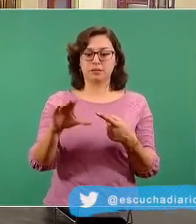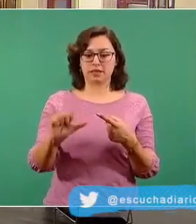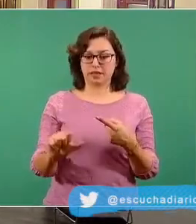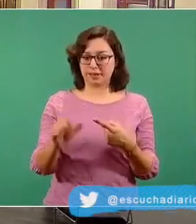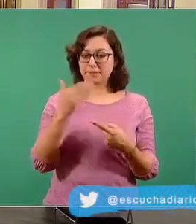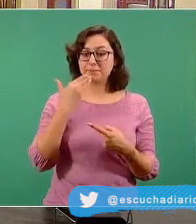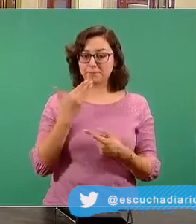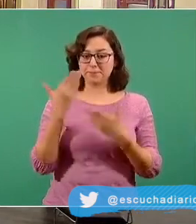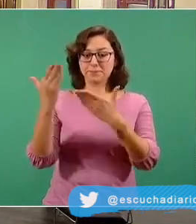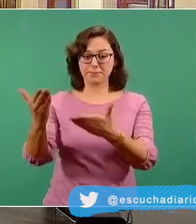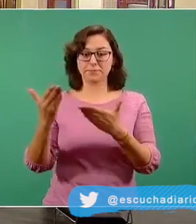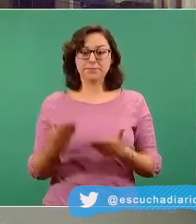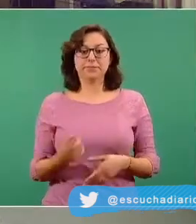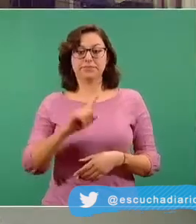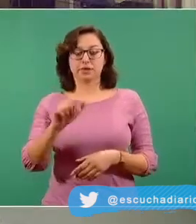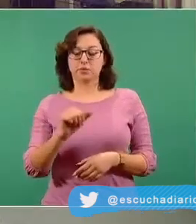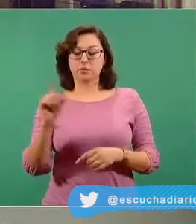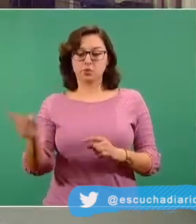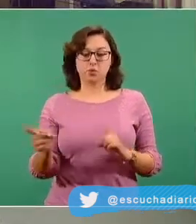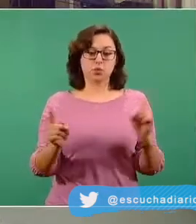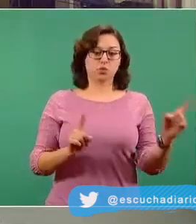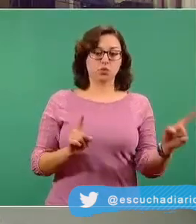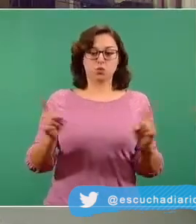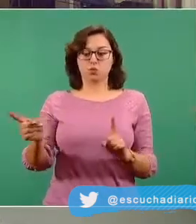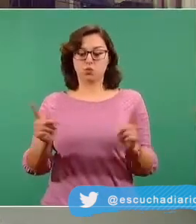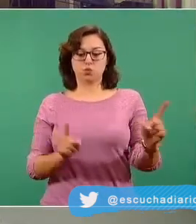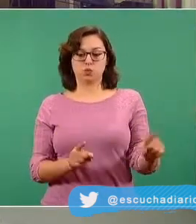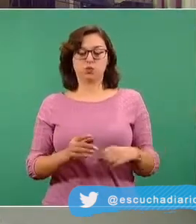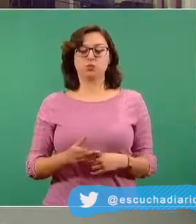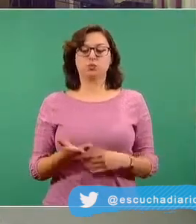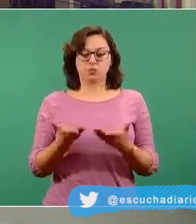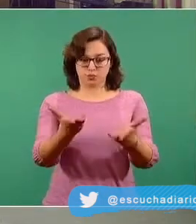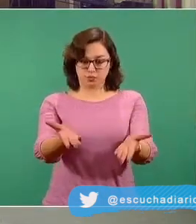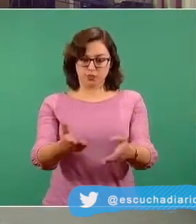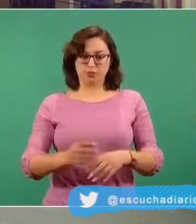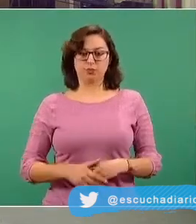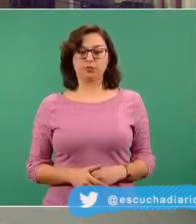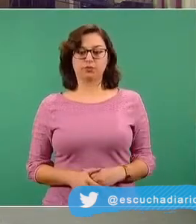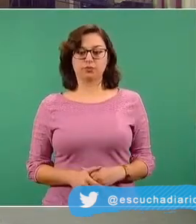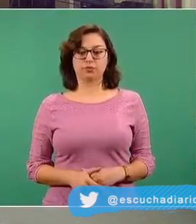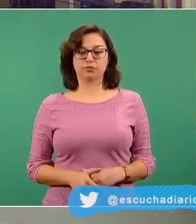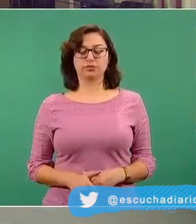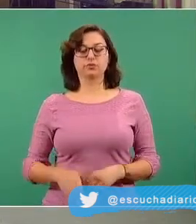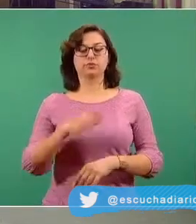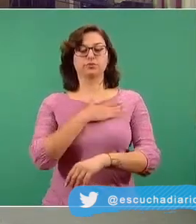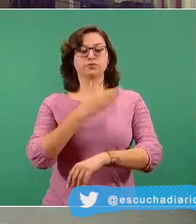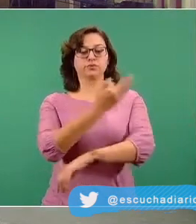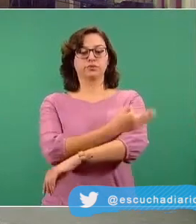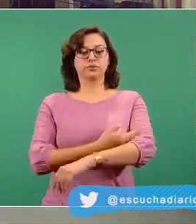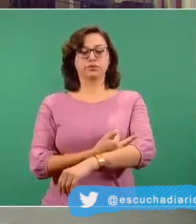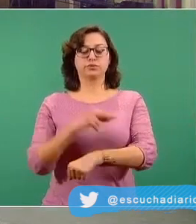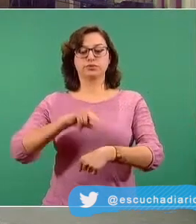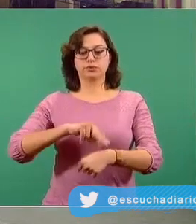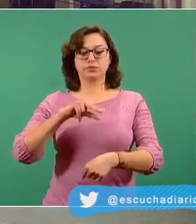Bienvenida y nos damos uno y uno de cada. Adelante Blanca, por favor. Muy buenas tardes, doctores.